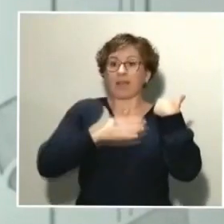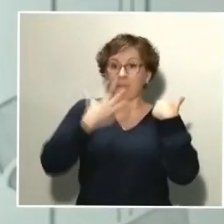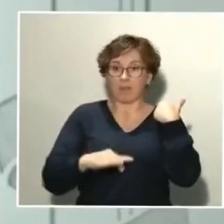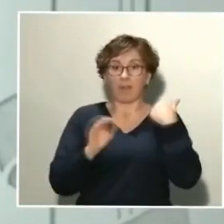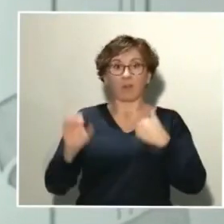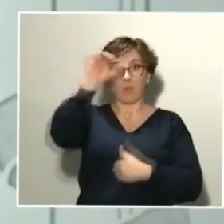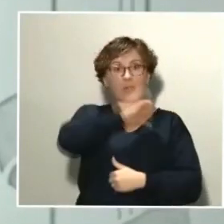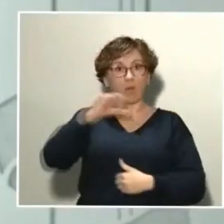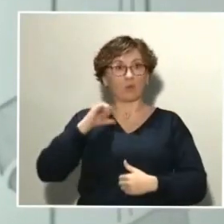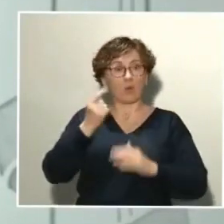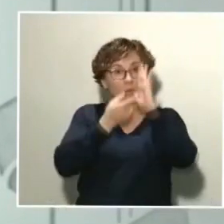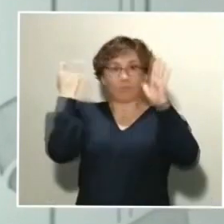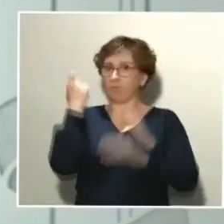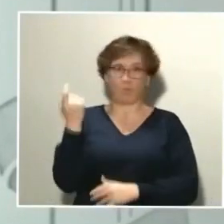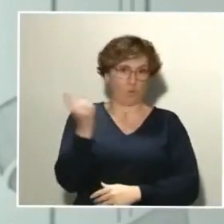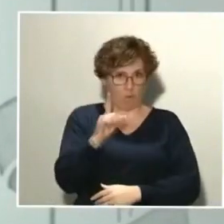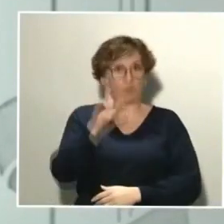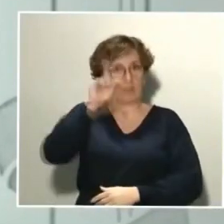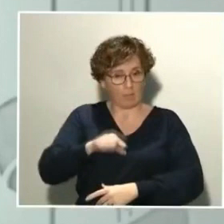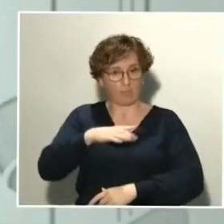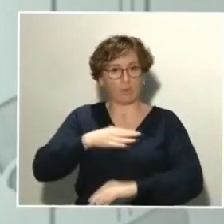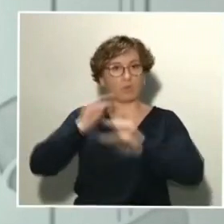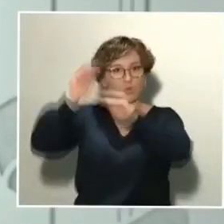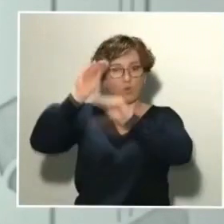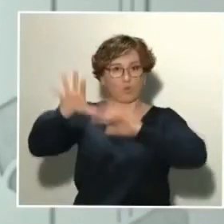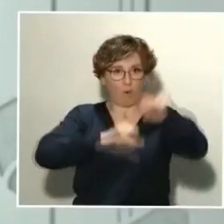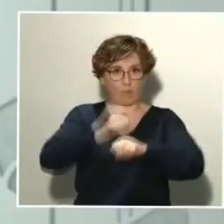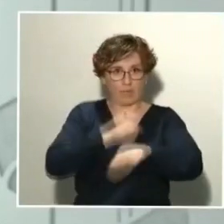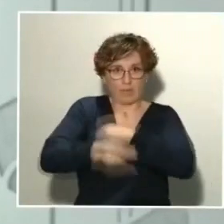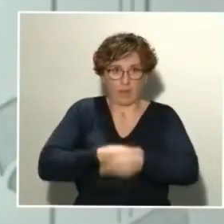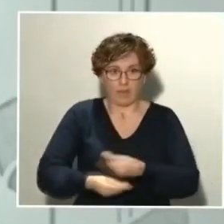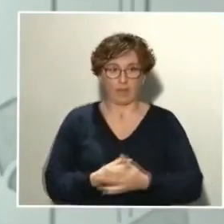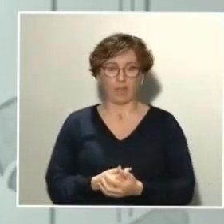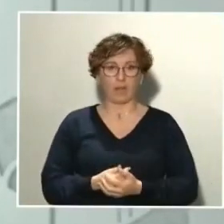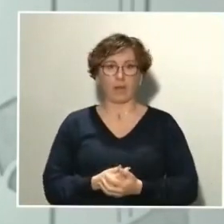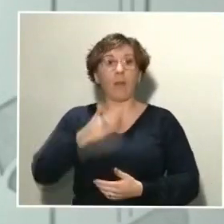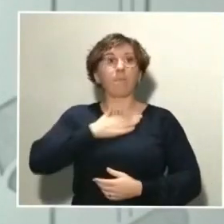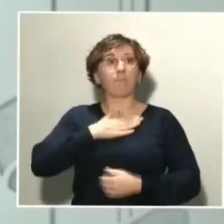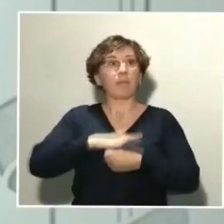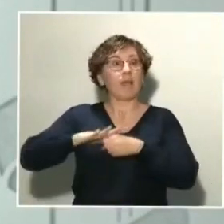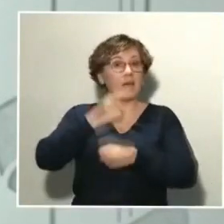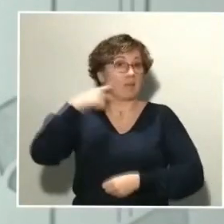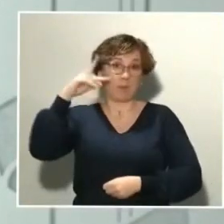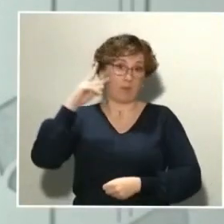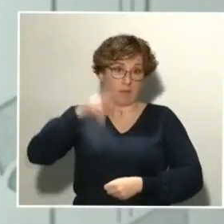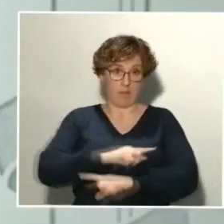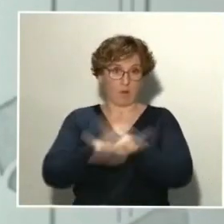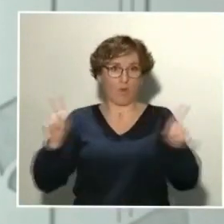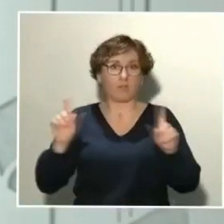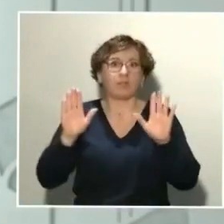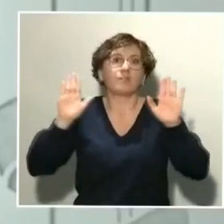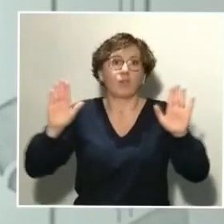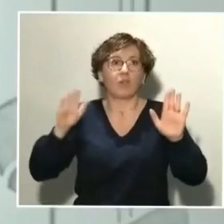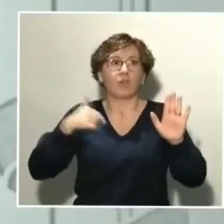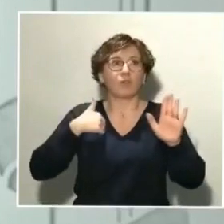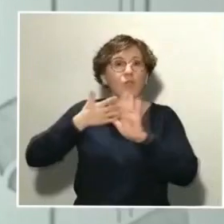para hacer sus propias compras. No es mi área de especialidad, por lo tanto, yo creo que sería muy arriesgado ir más allá. Sé